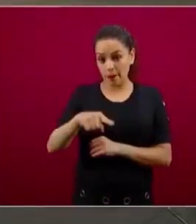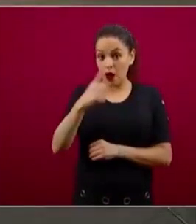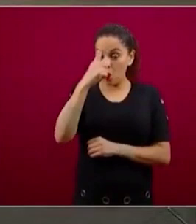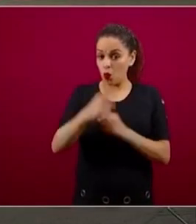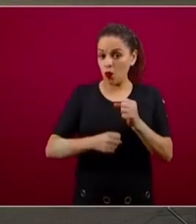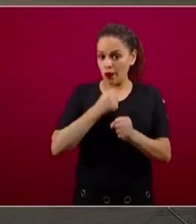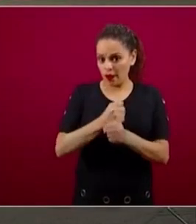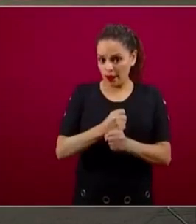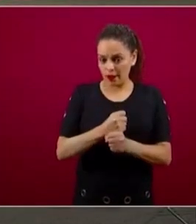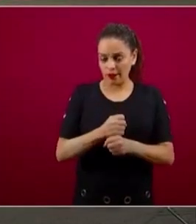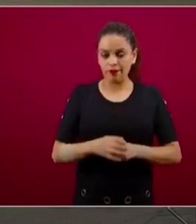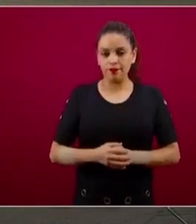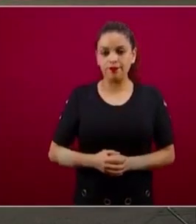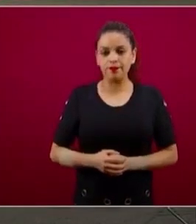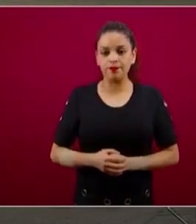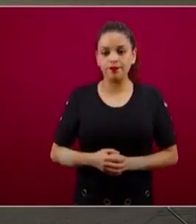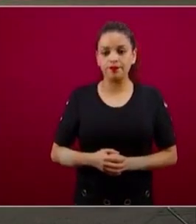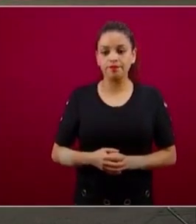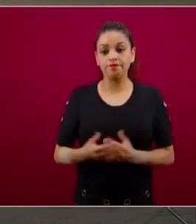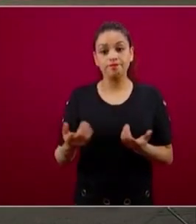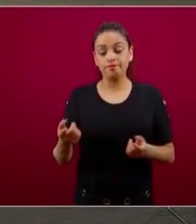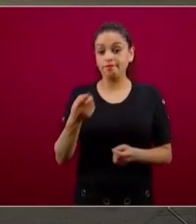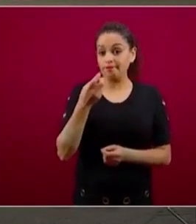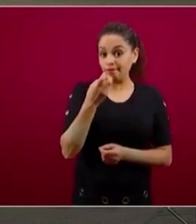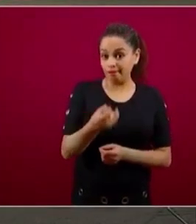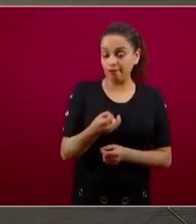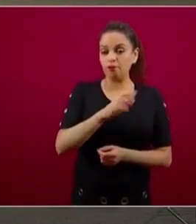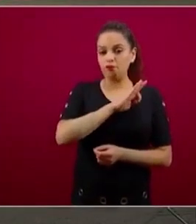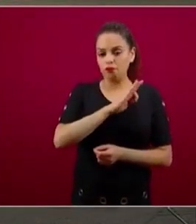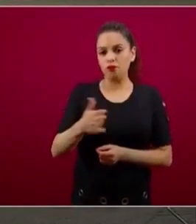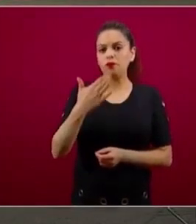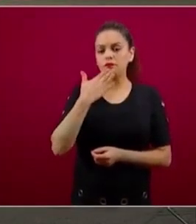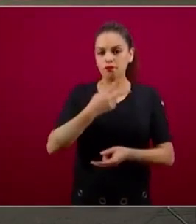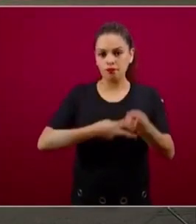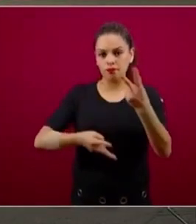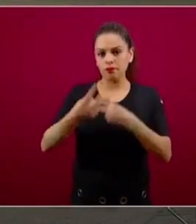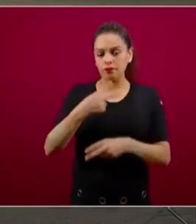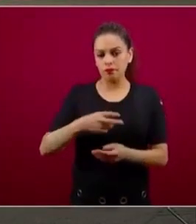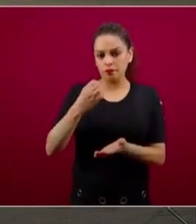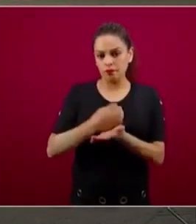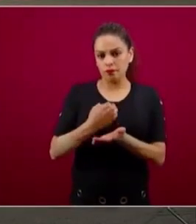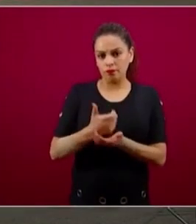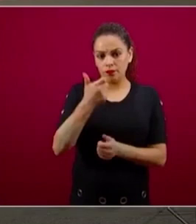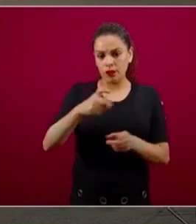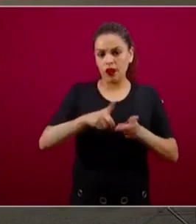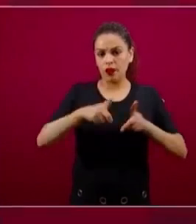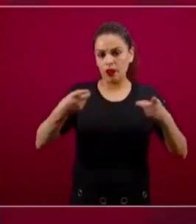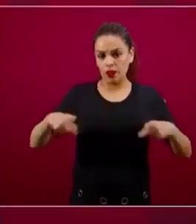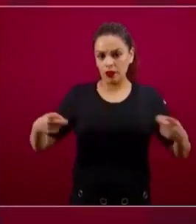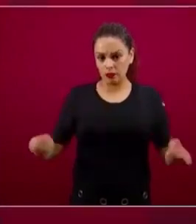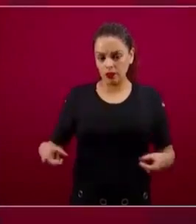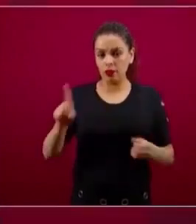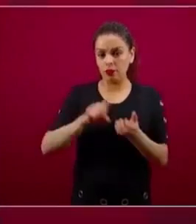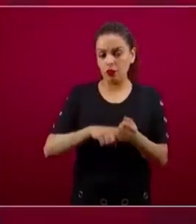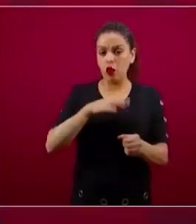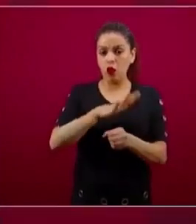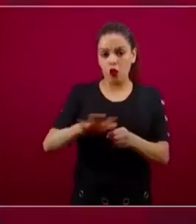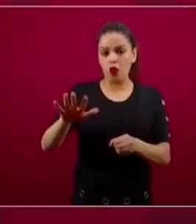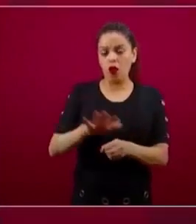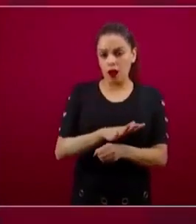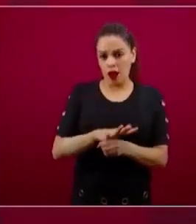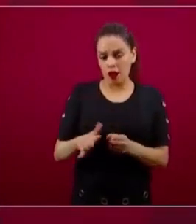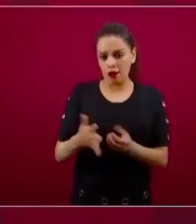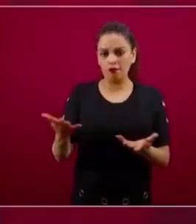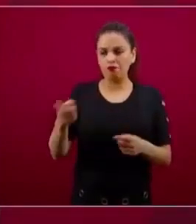al mismo tiempo es un detonador del desarrollo económico a nivel local. Habíamos hablado de que buscamos que las empresas,